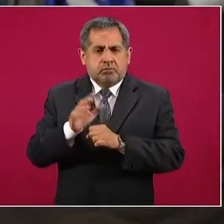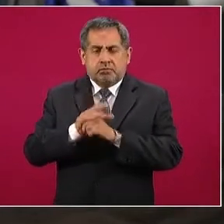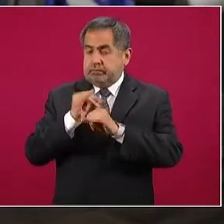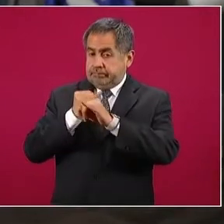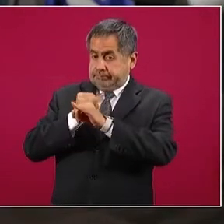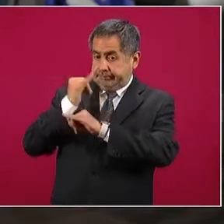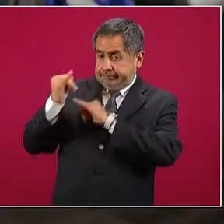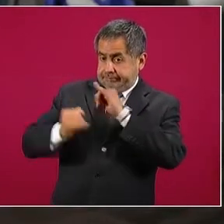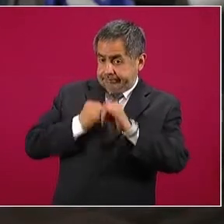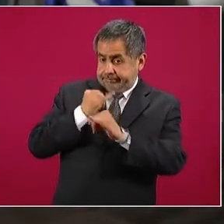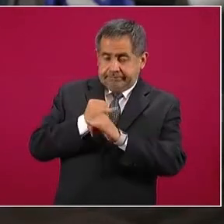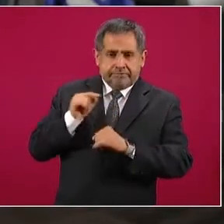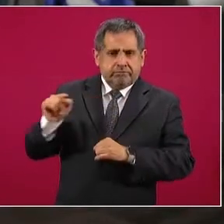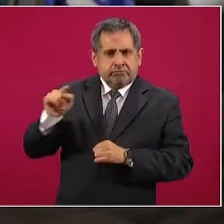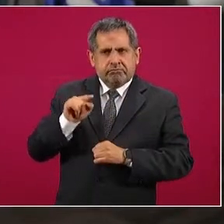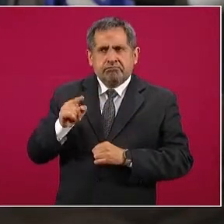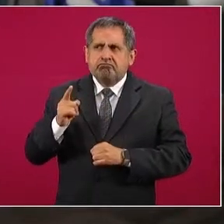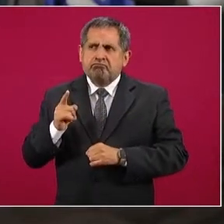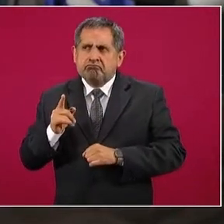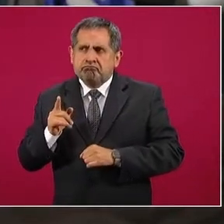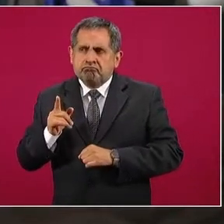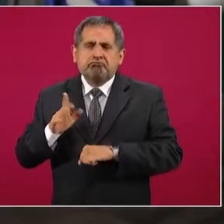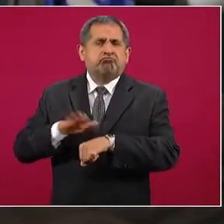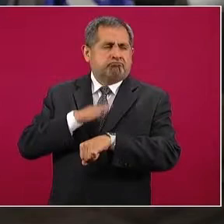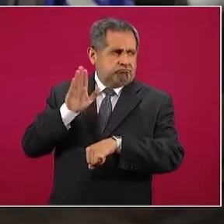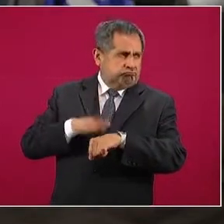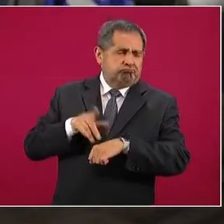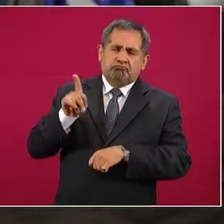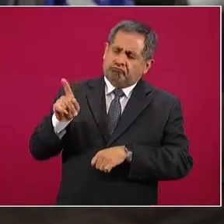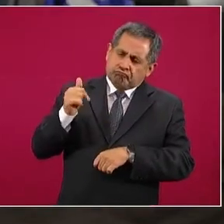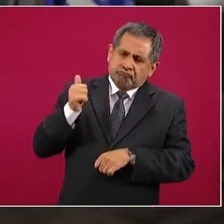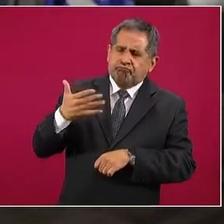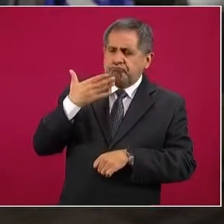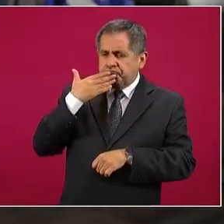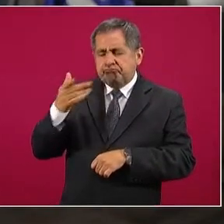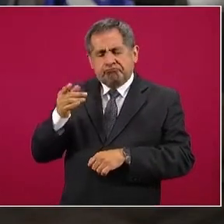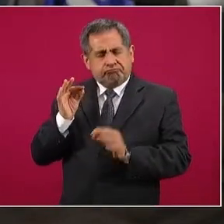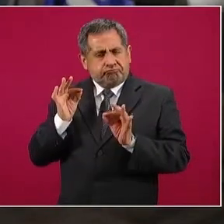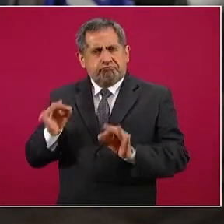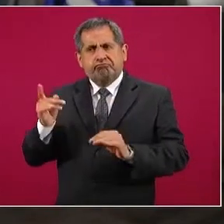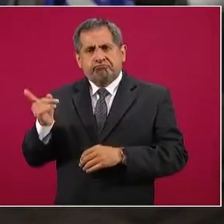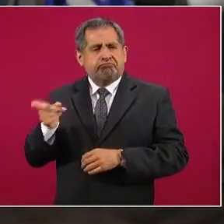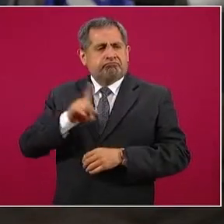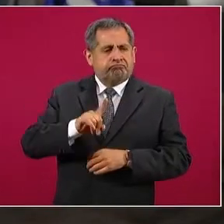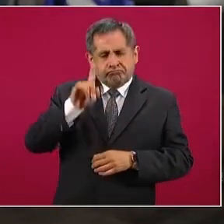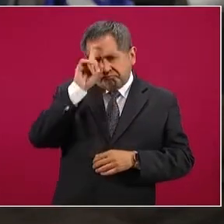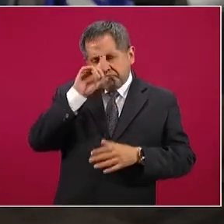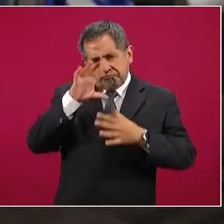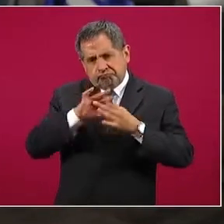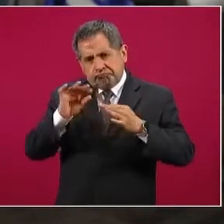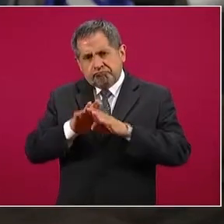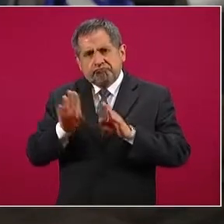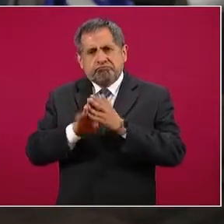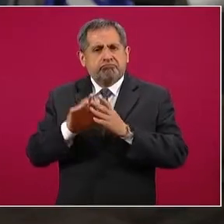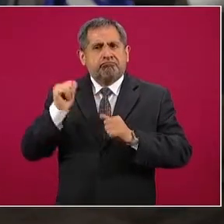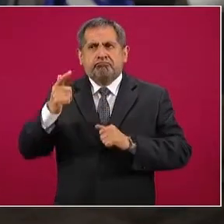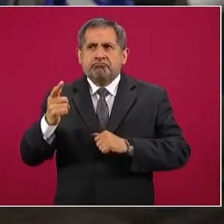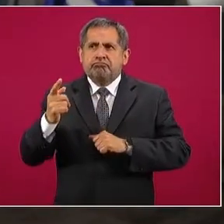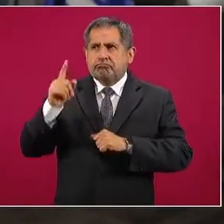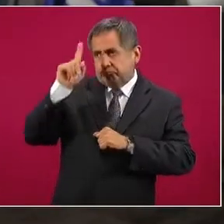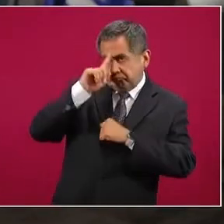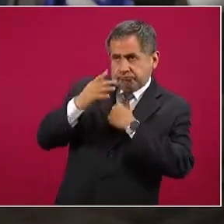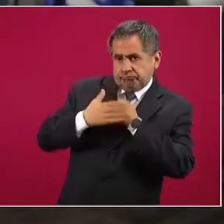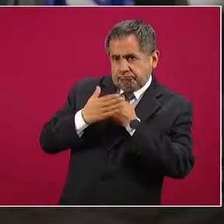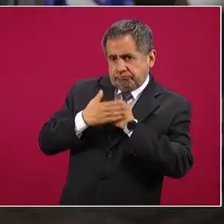Internacional le daría a usted el crédito o la validez para poder tomar en cuenta alguna sugerencia y